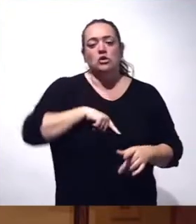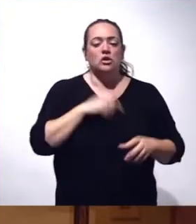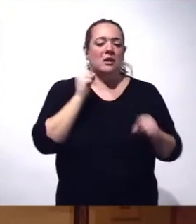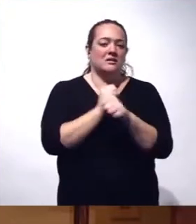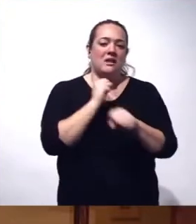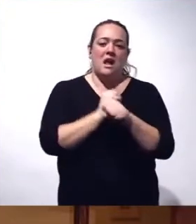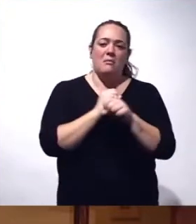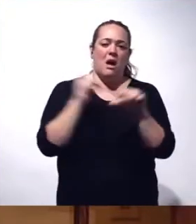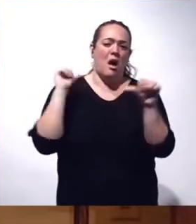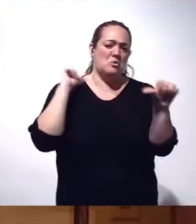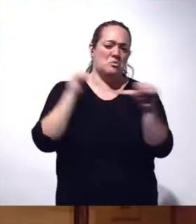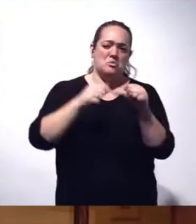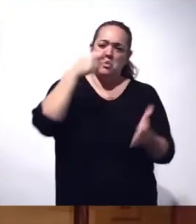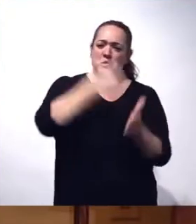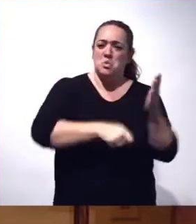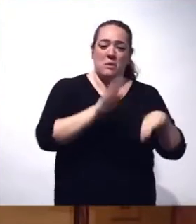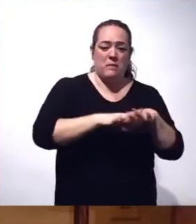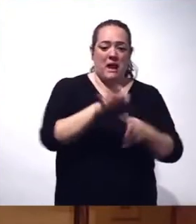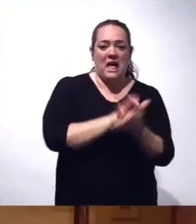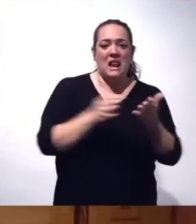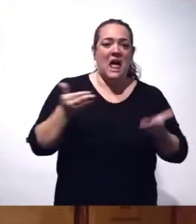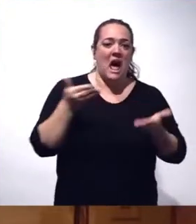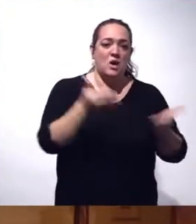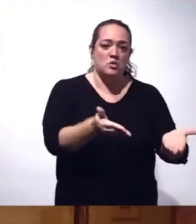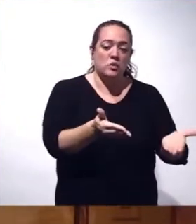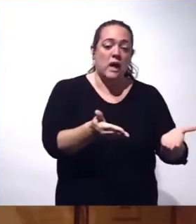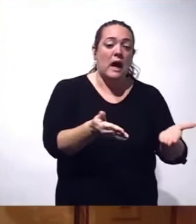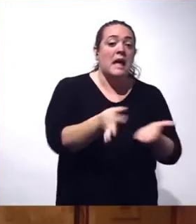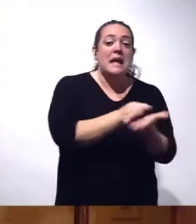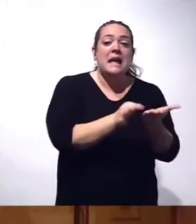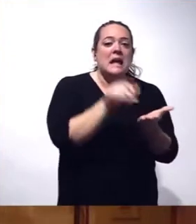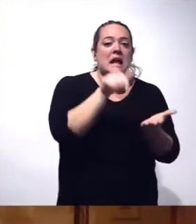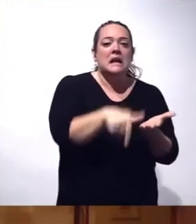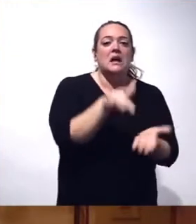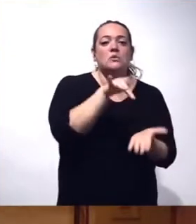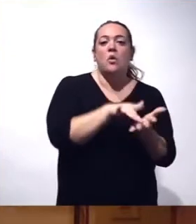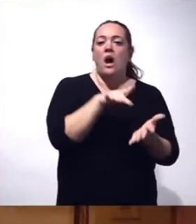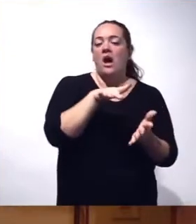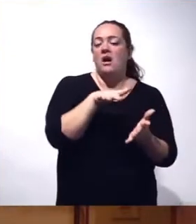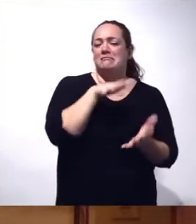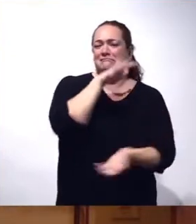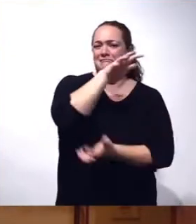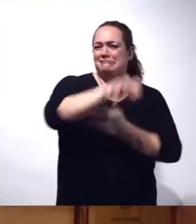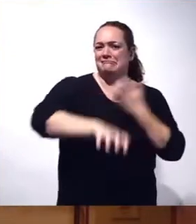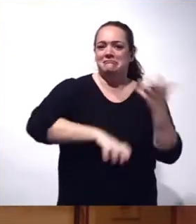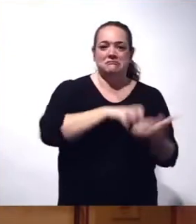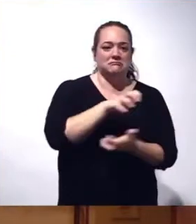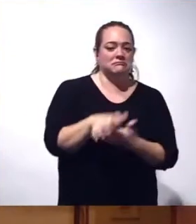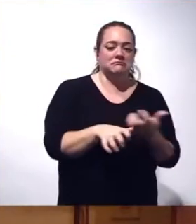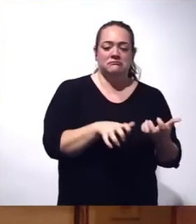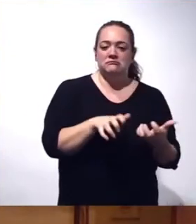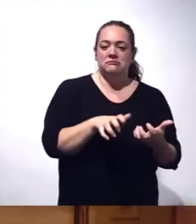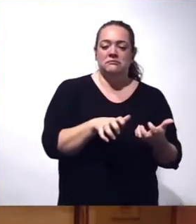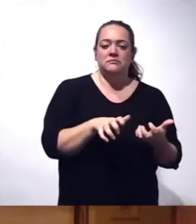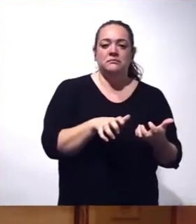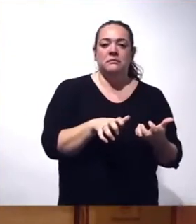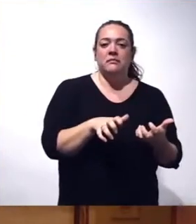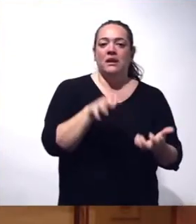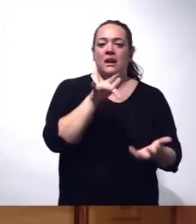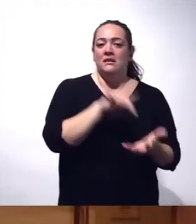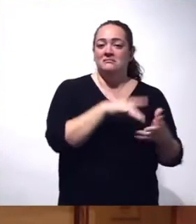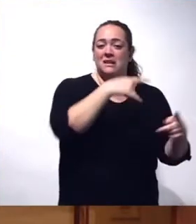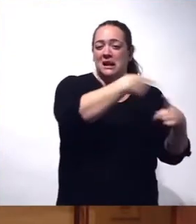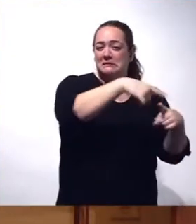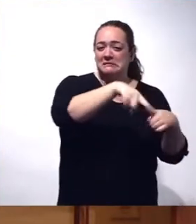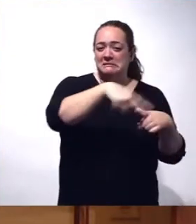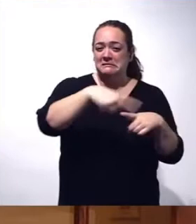ímprobo de ayuda a una isla que ha sufrido un drama a través de la pérdida de muchos